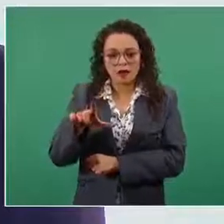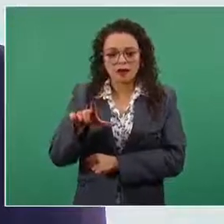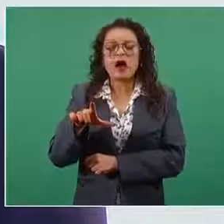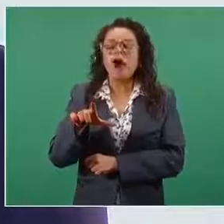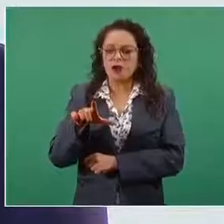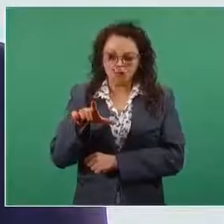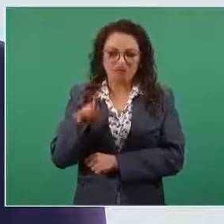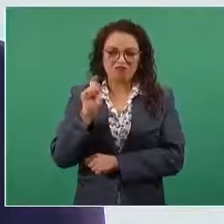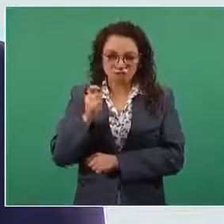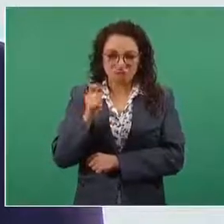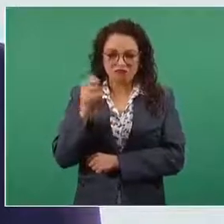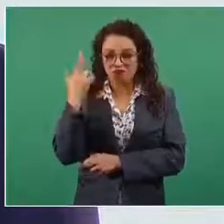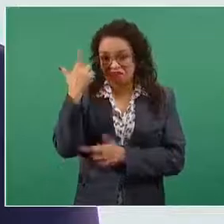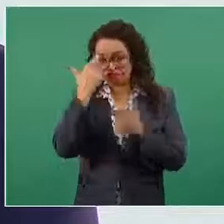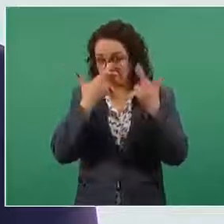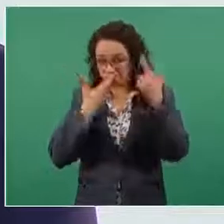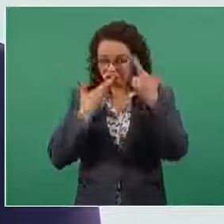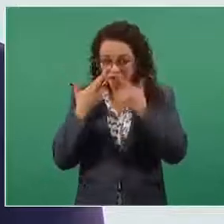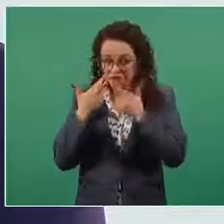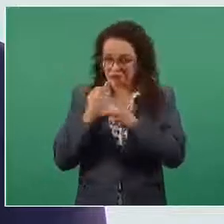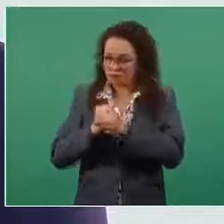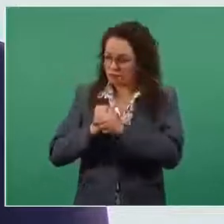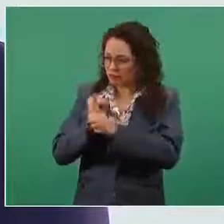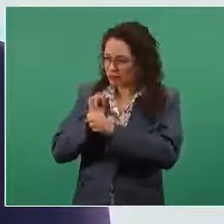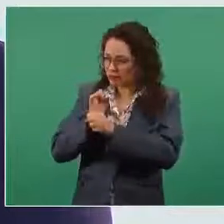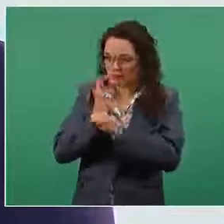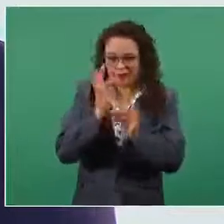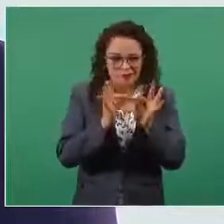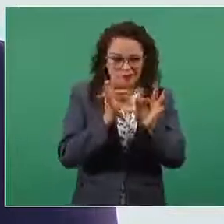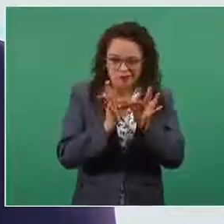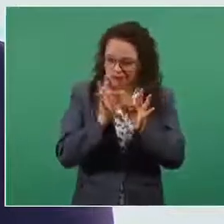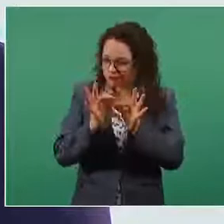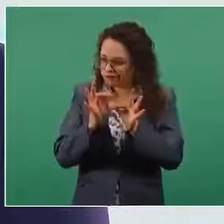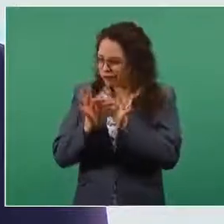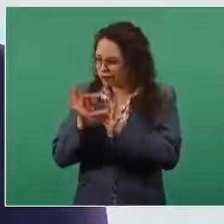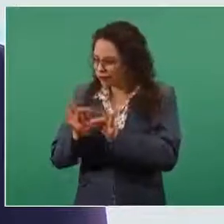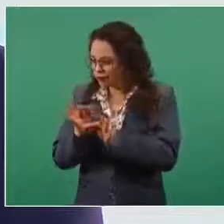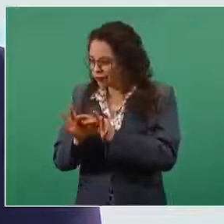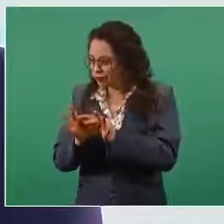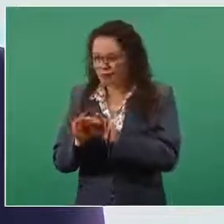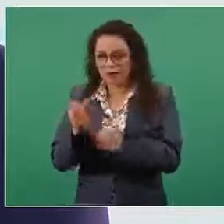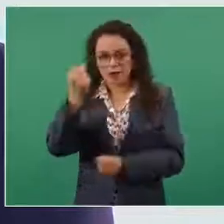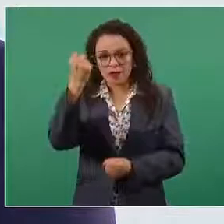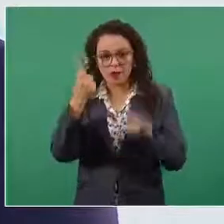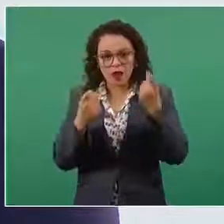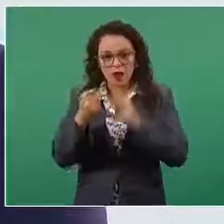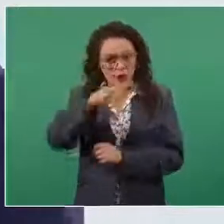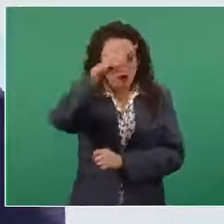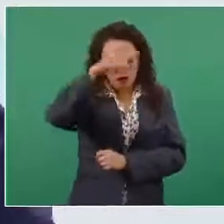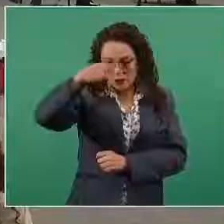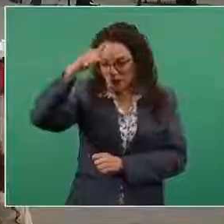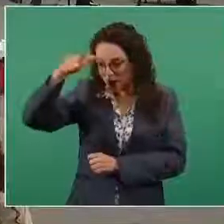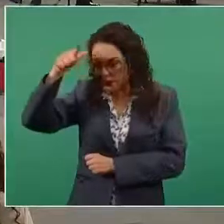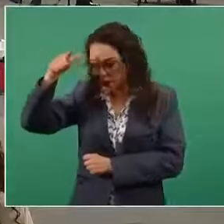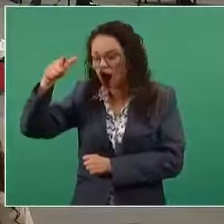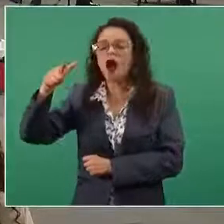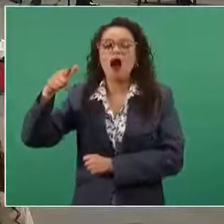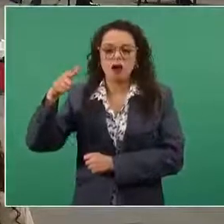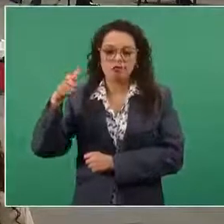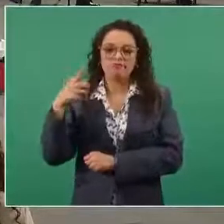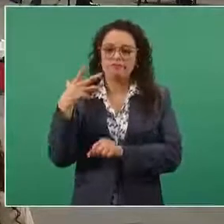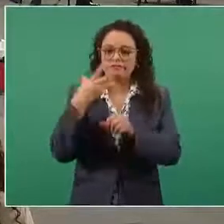puntual y me permitiré exponer algunas de las acciones realizadas para su atención.